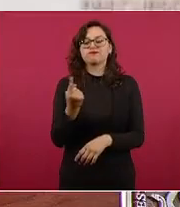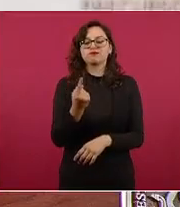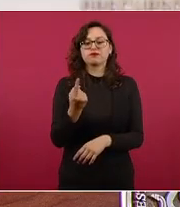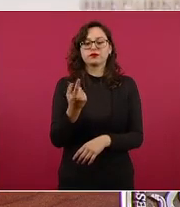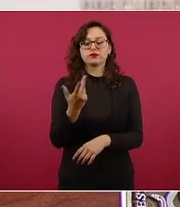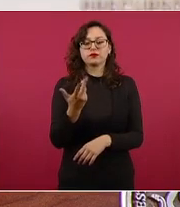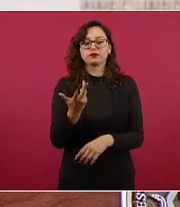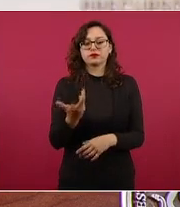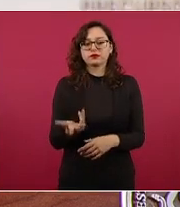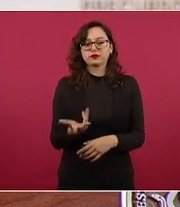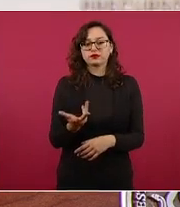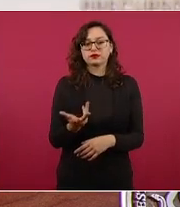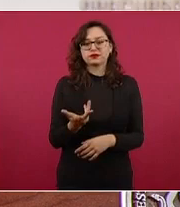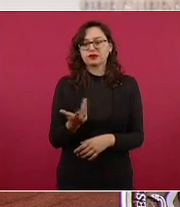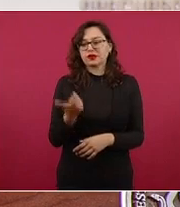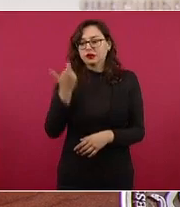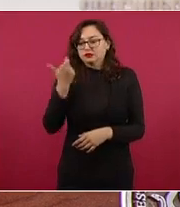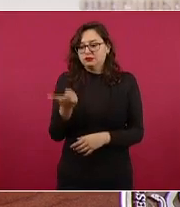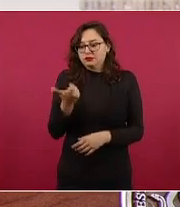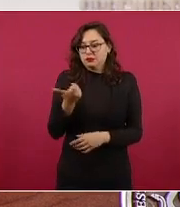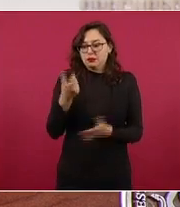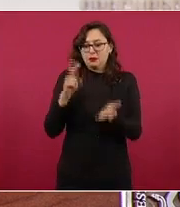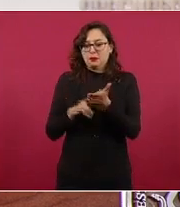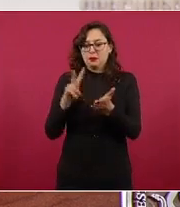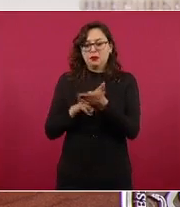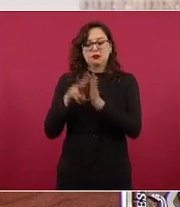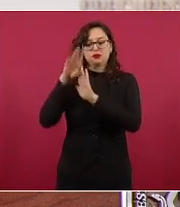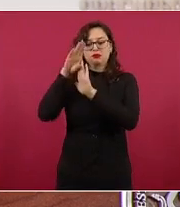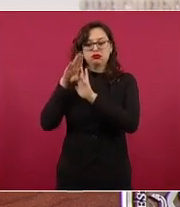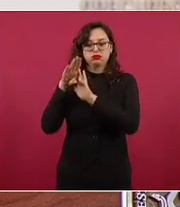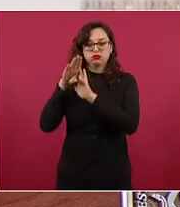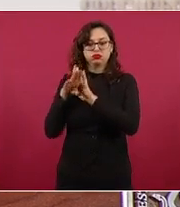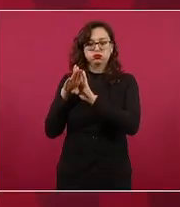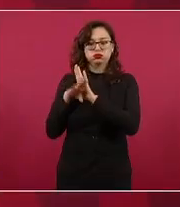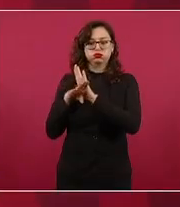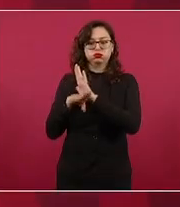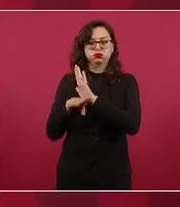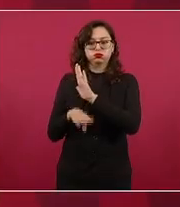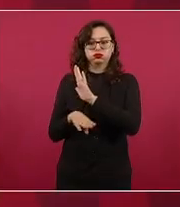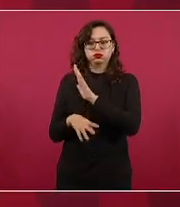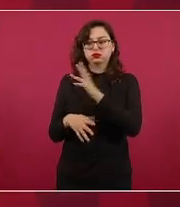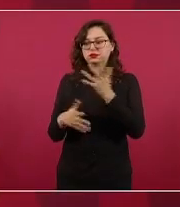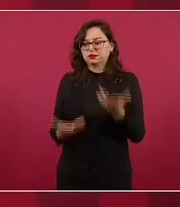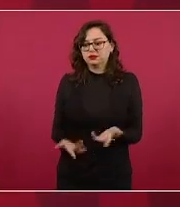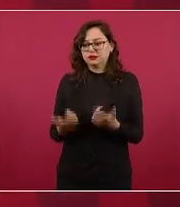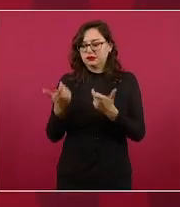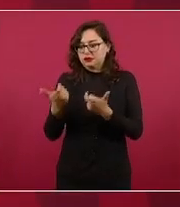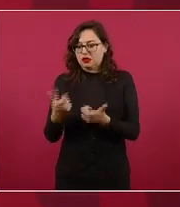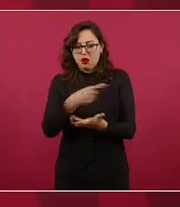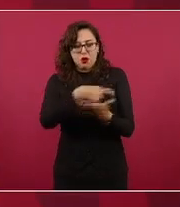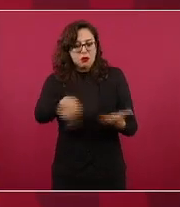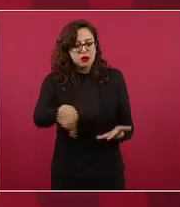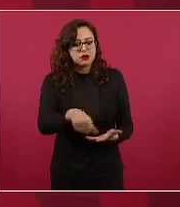se pierde poder adquisitivo el dinero no rinde